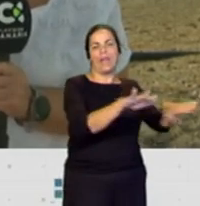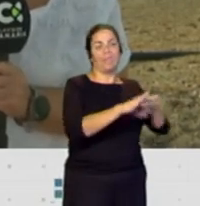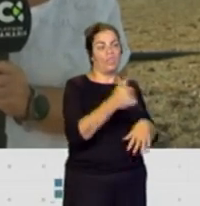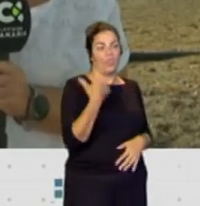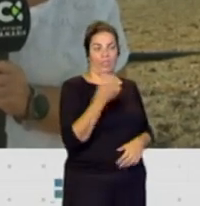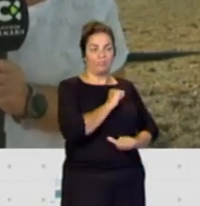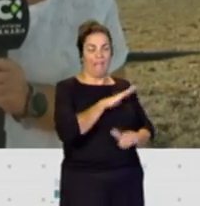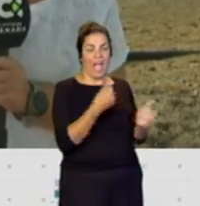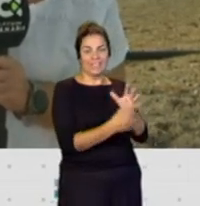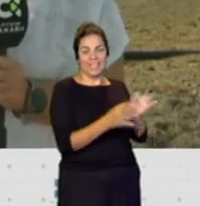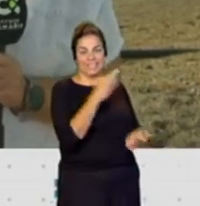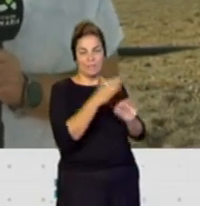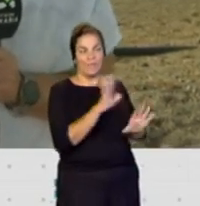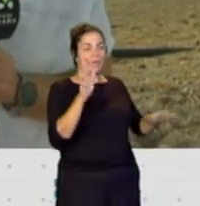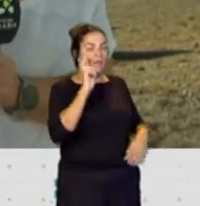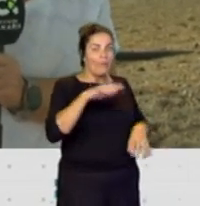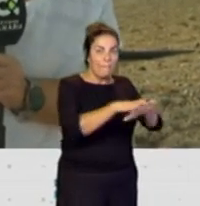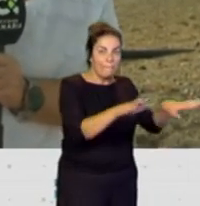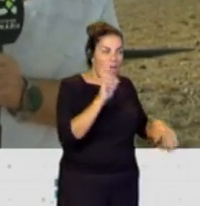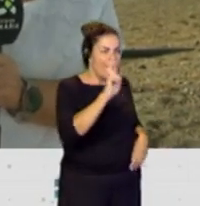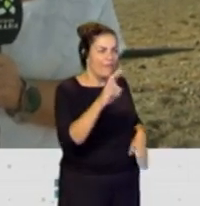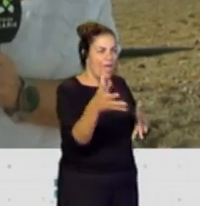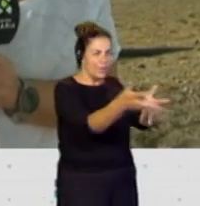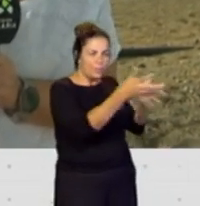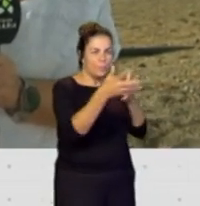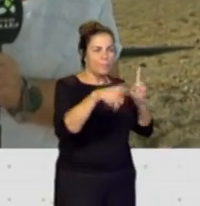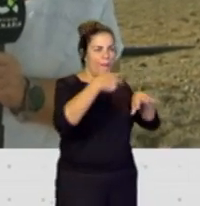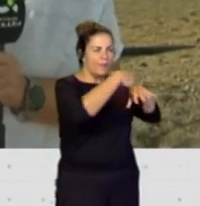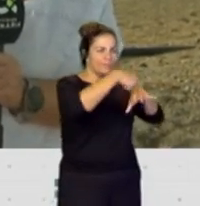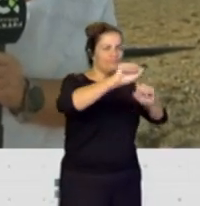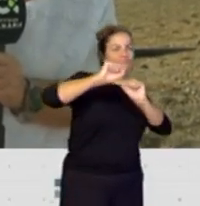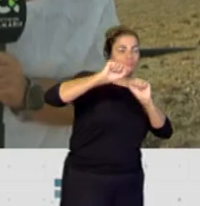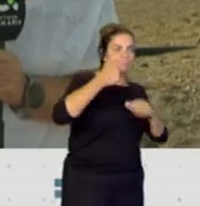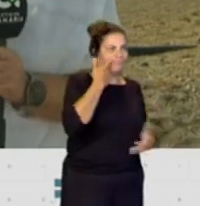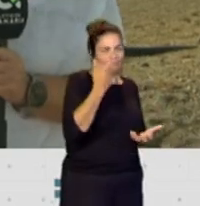una maravilla estar en esa playa y ver el espectáculo del viento y los writers. Gracias, María.